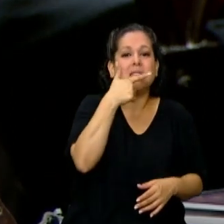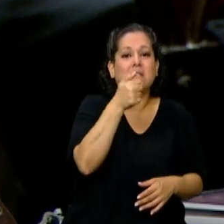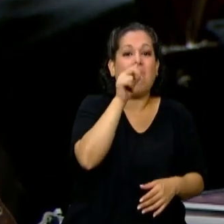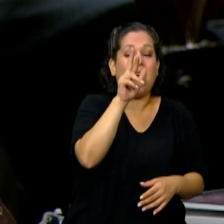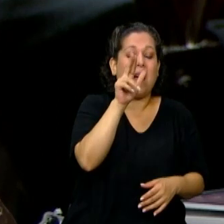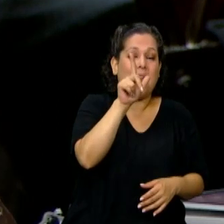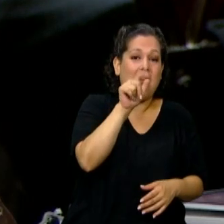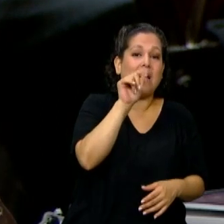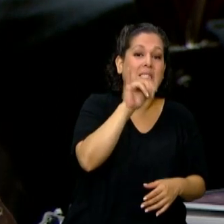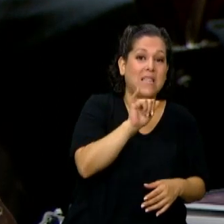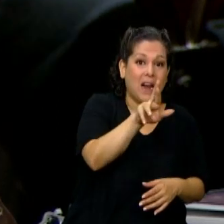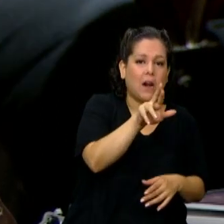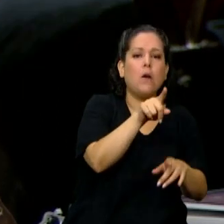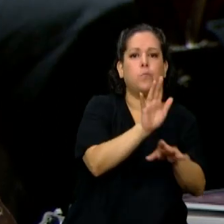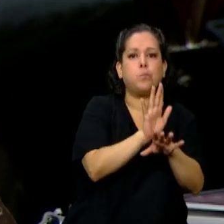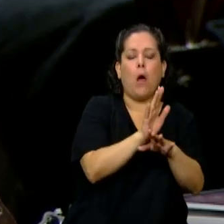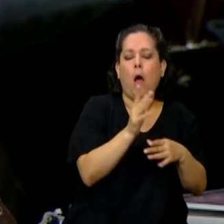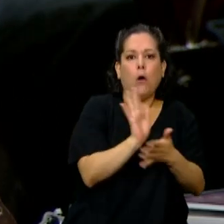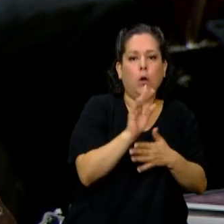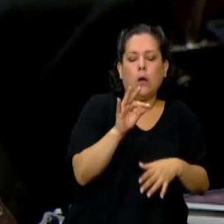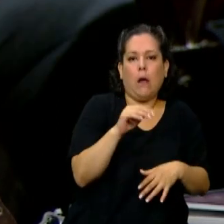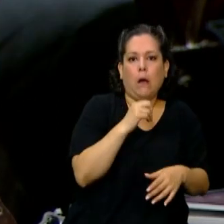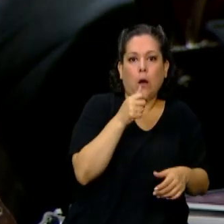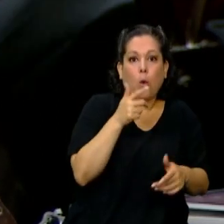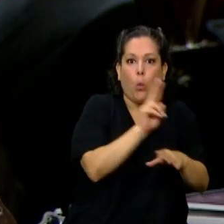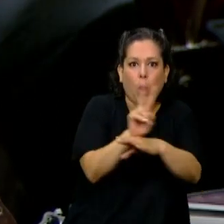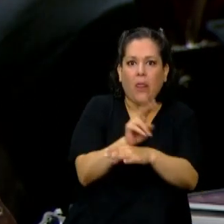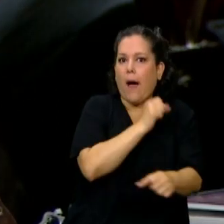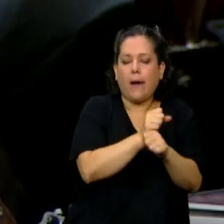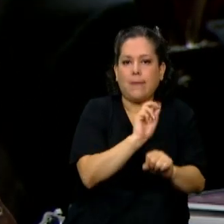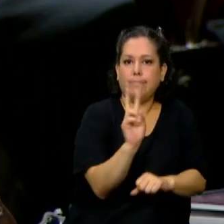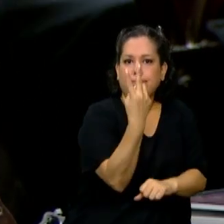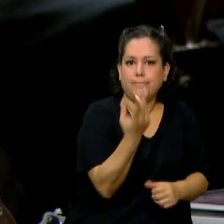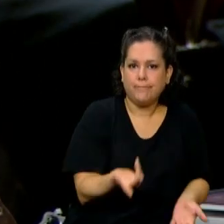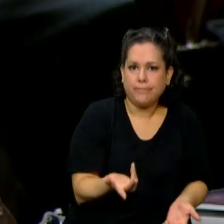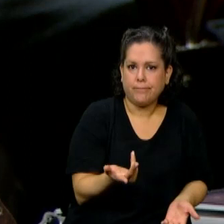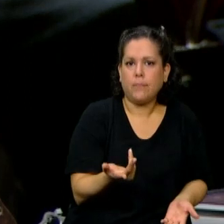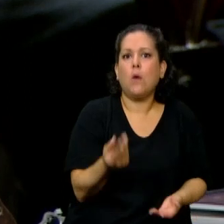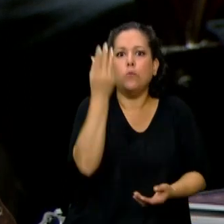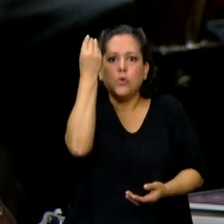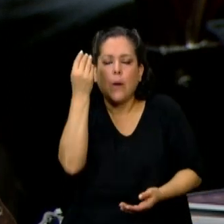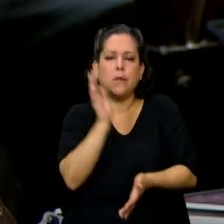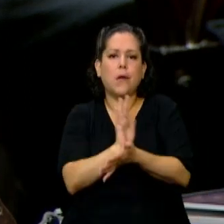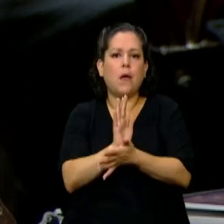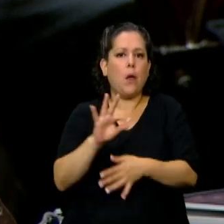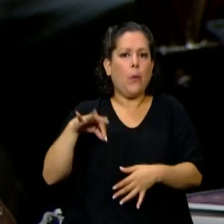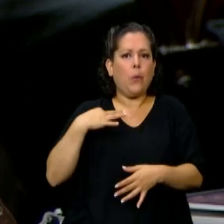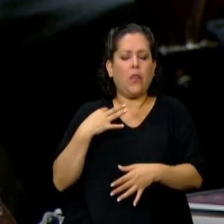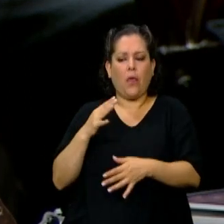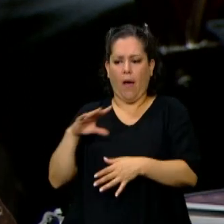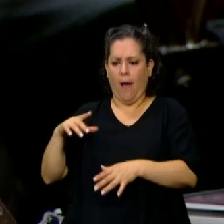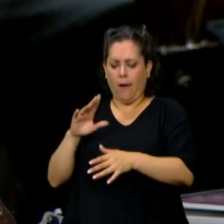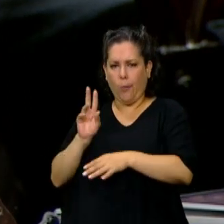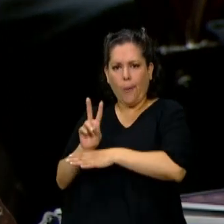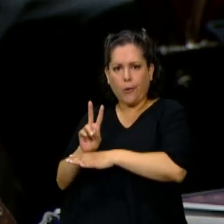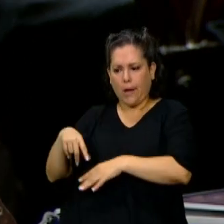cuidarnos. En cualquier país civilizado, se honra a quienes se dan la vida por la sociedad de